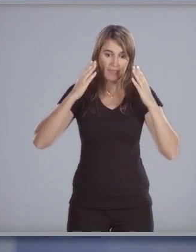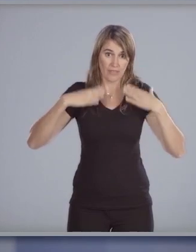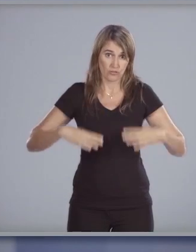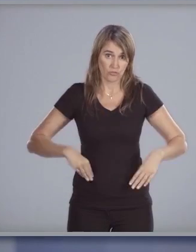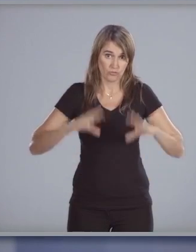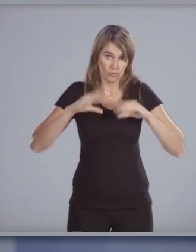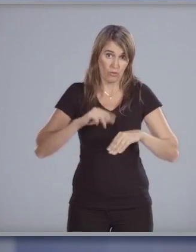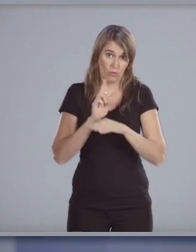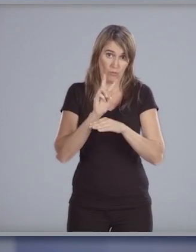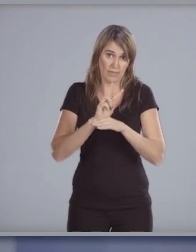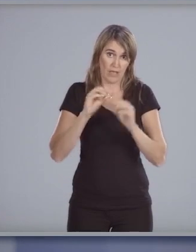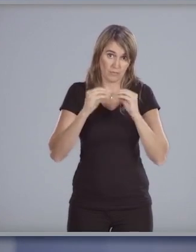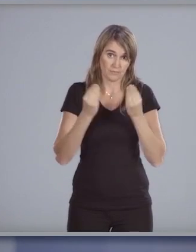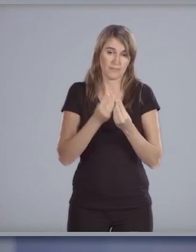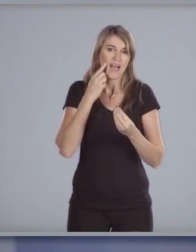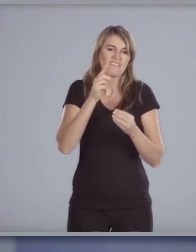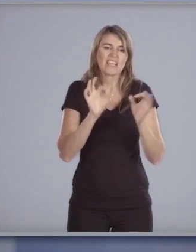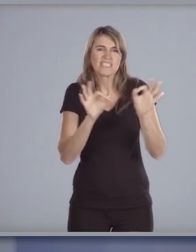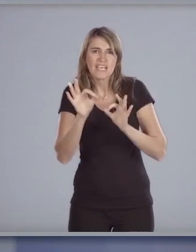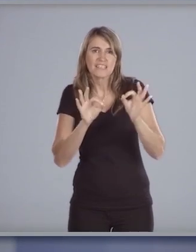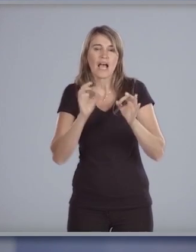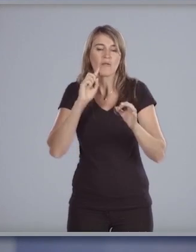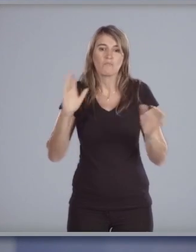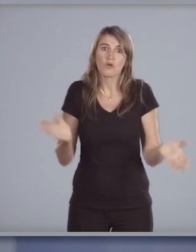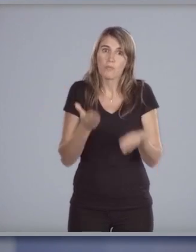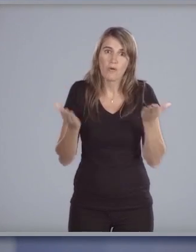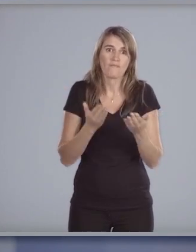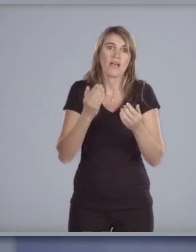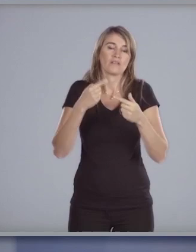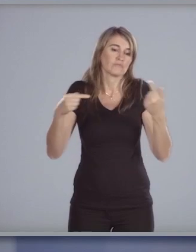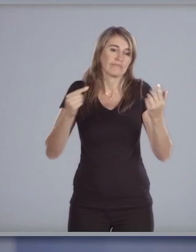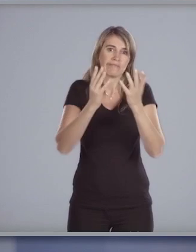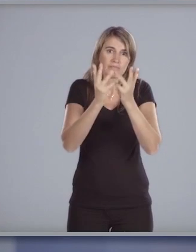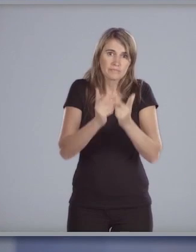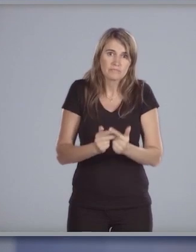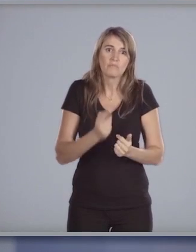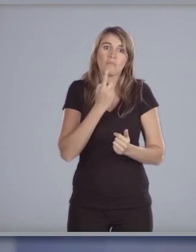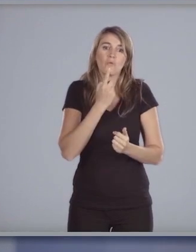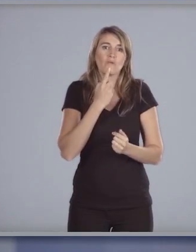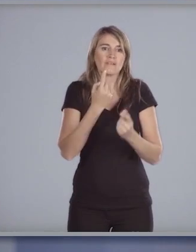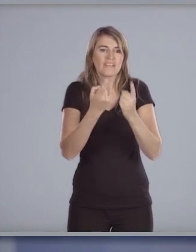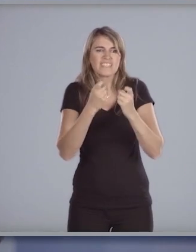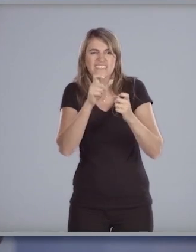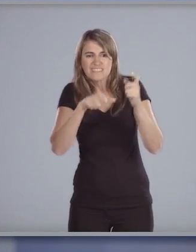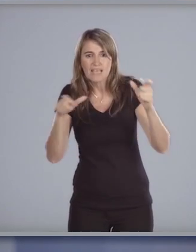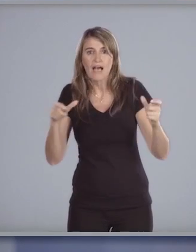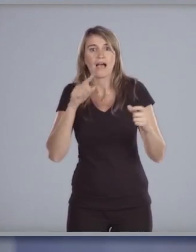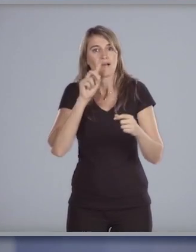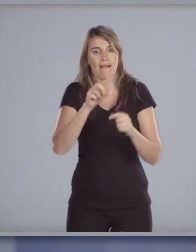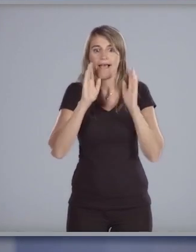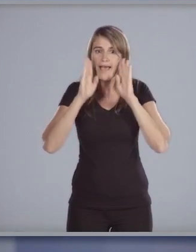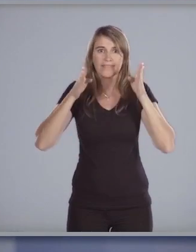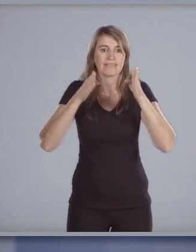finalidad es diseñar promover e implementar políticas públicas destinadas a